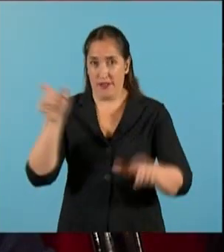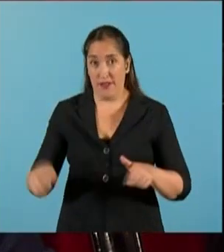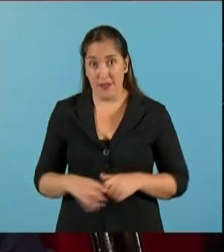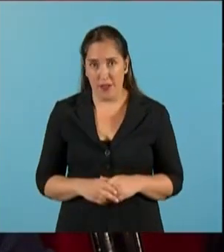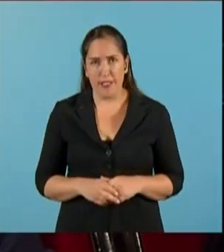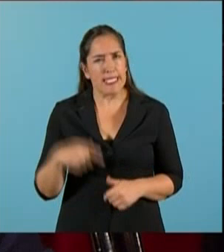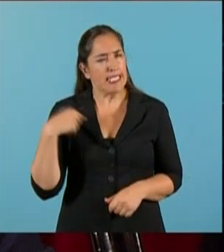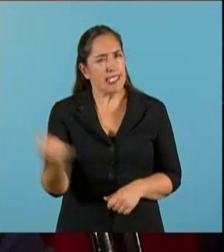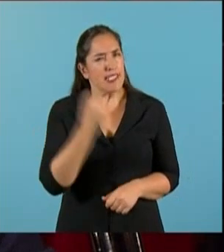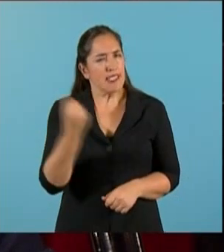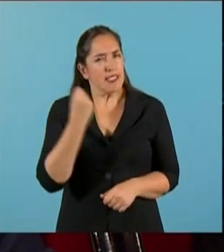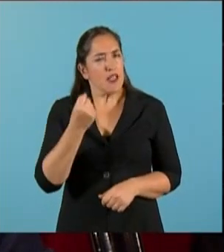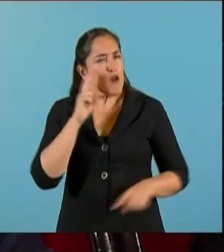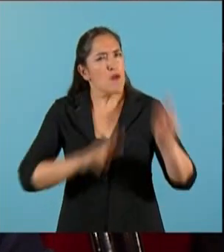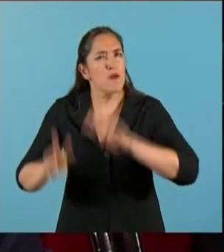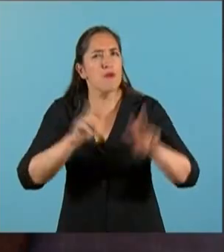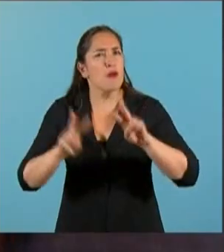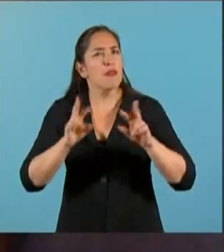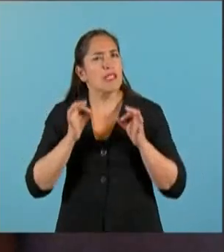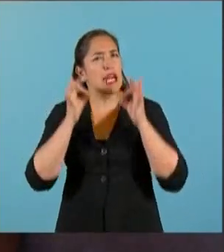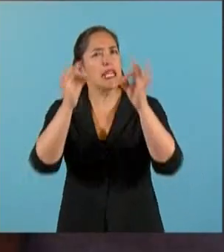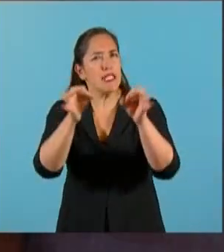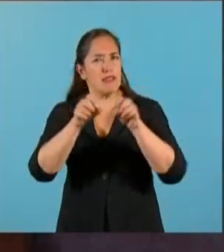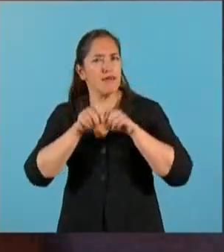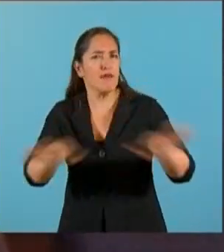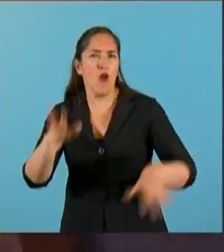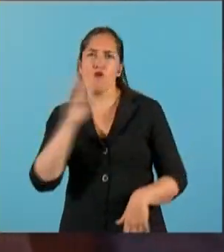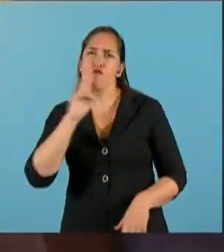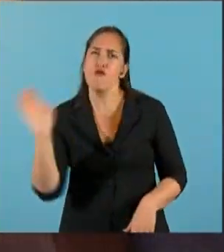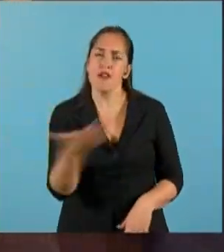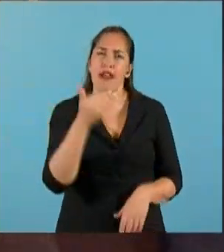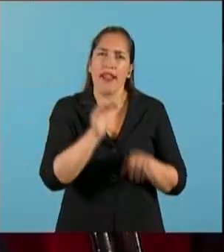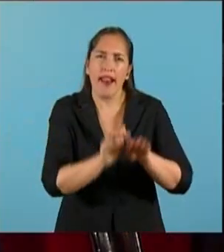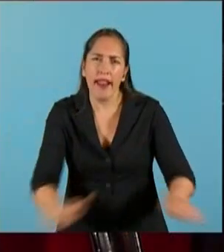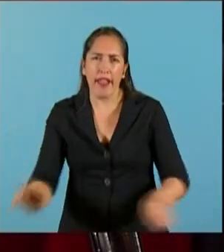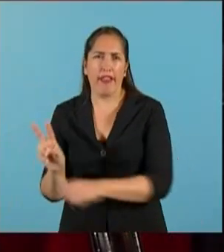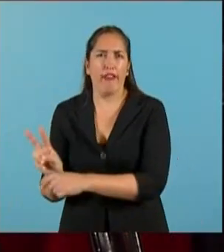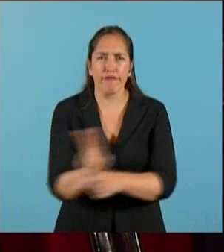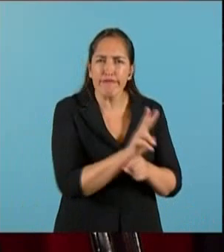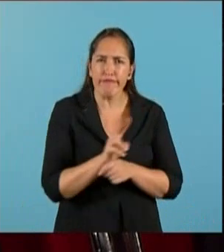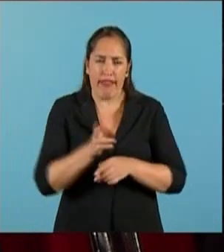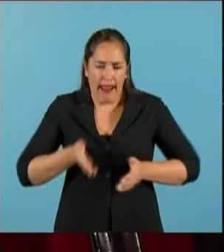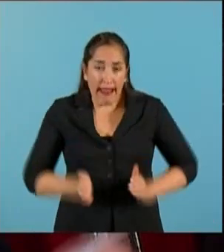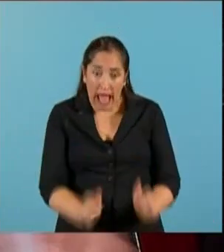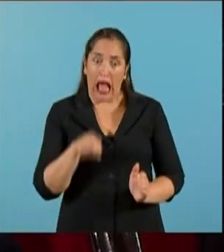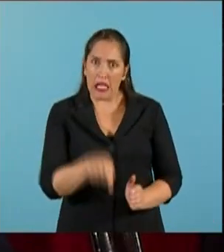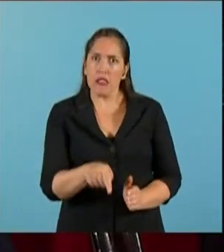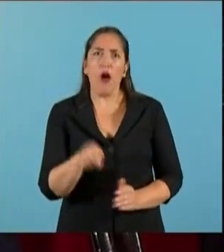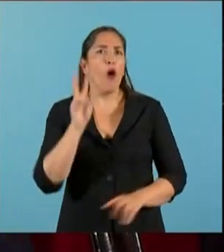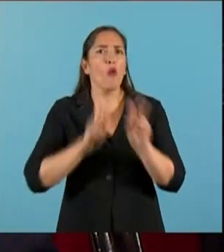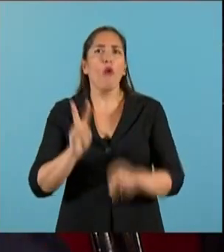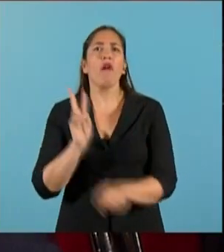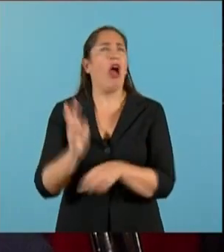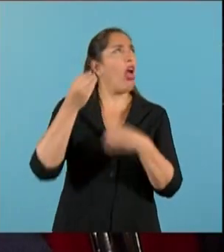Seremos ambiciosos y buscaremos alcanzar un mayor número de mujeres y niños o niñas nacidas a fin de evitar la